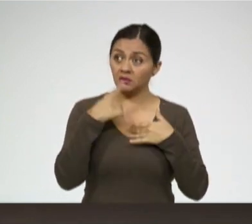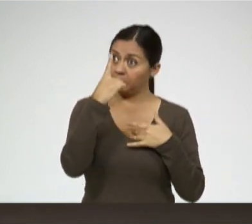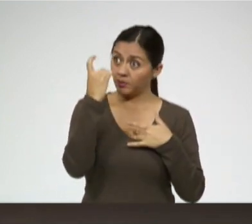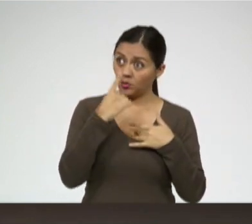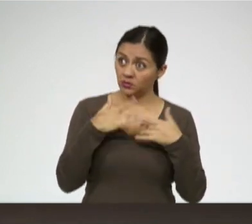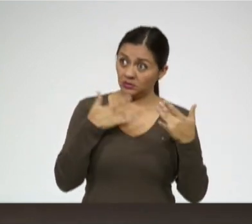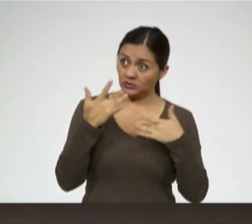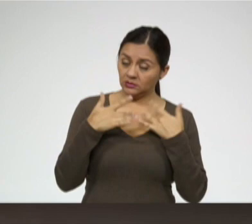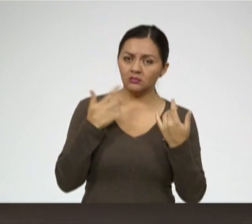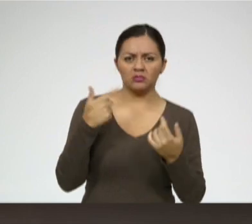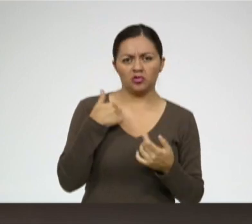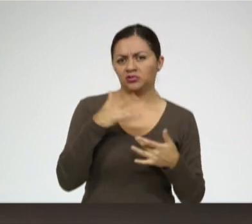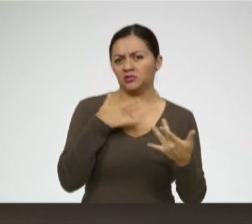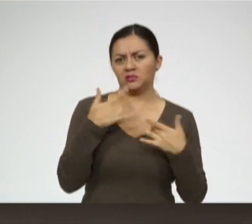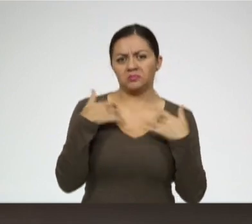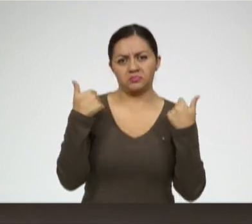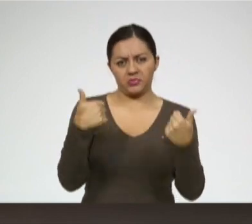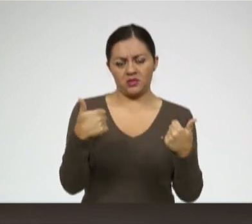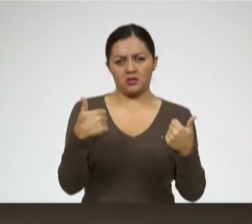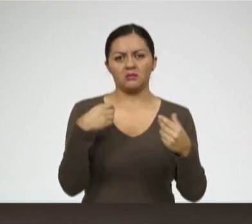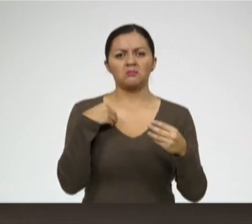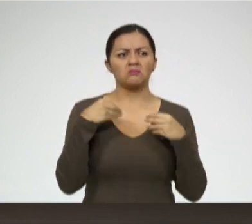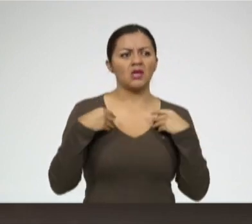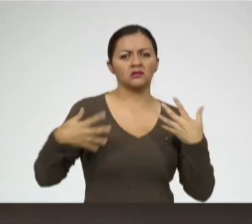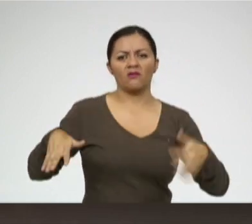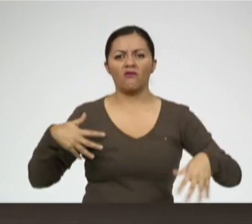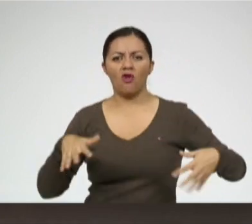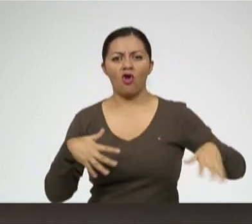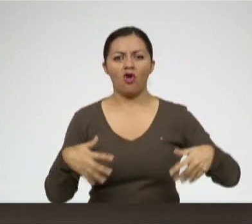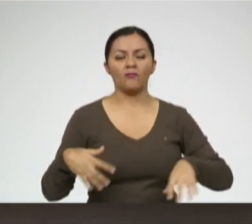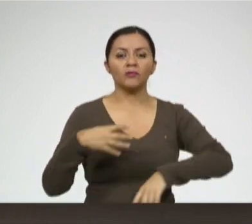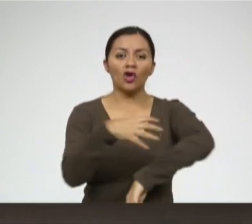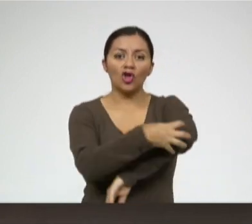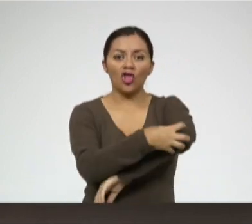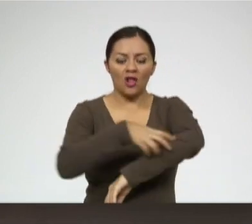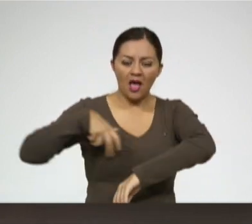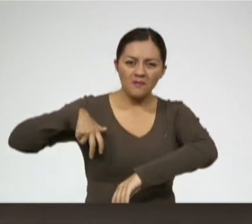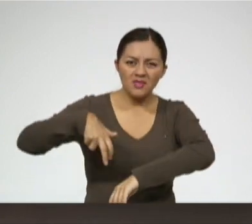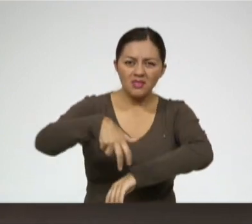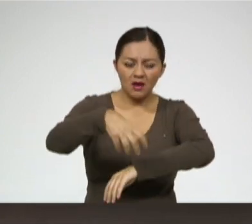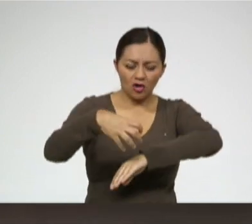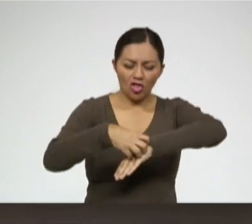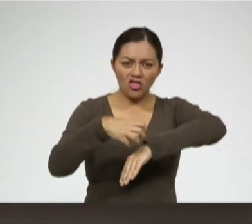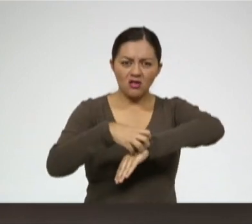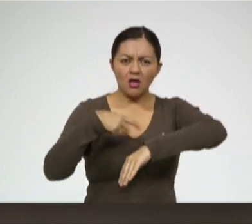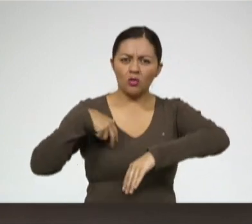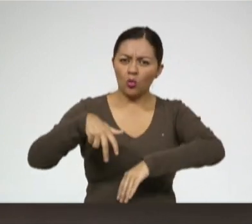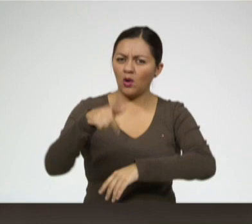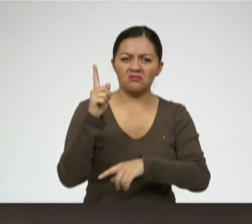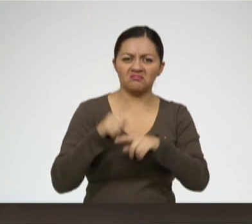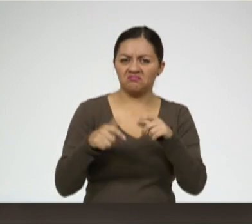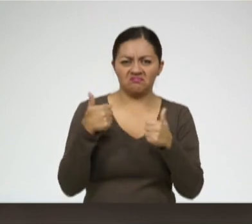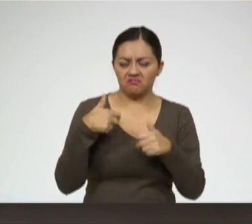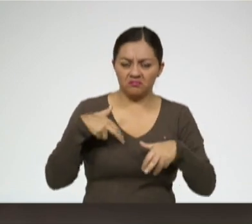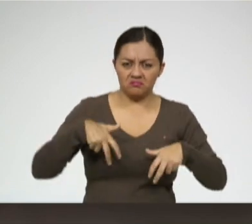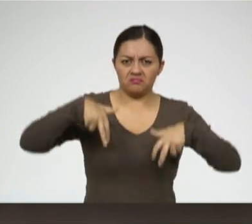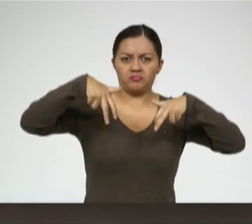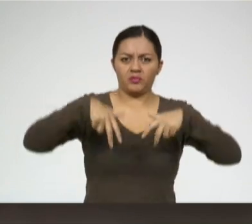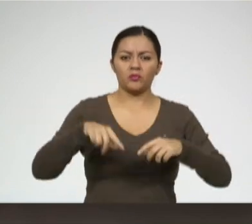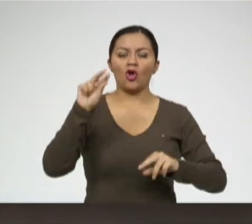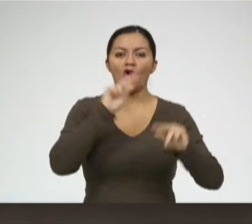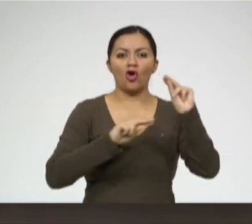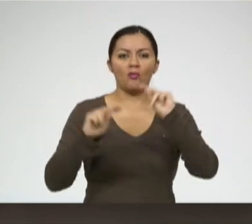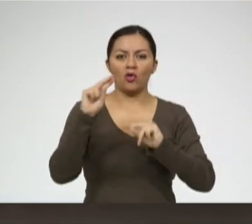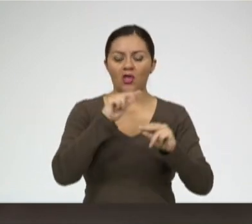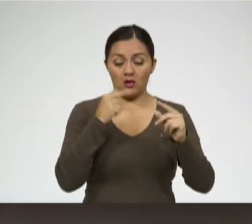contenta porque estoy más ligera, ya no me duelen las rodillas, estoy mejor con mi procedimiento de hormonas,